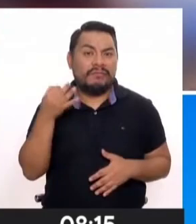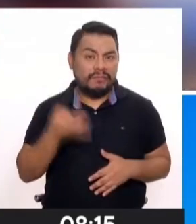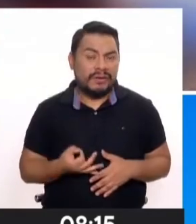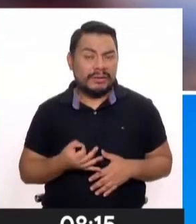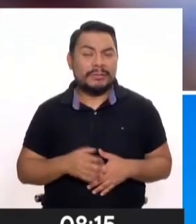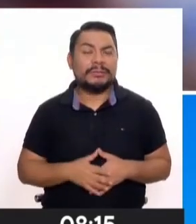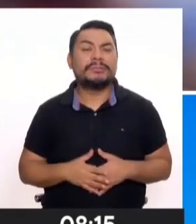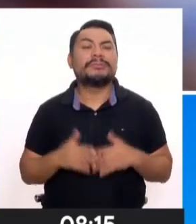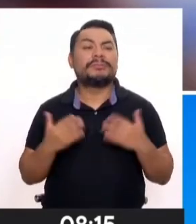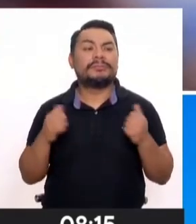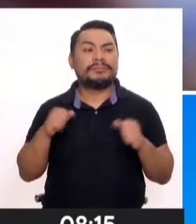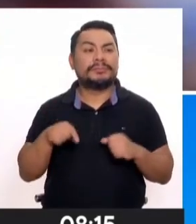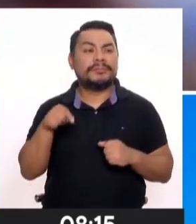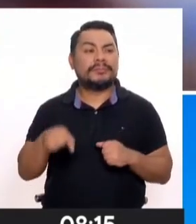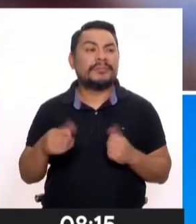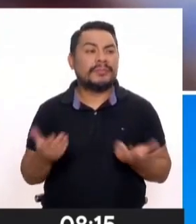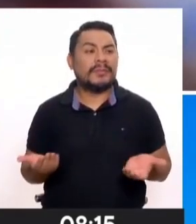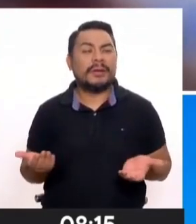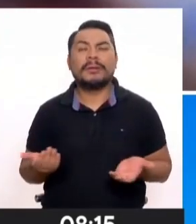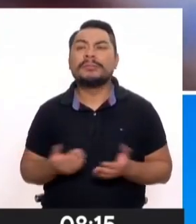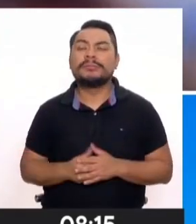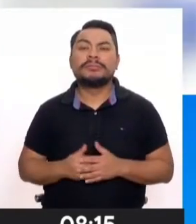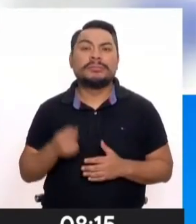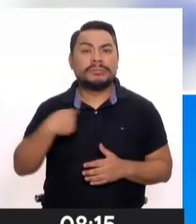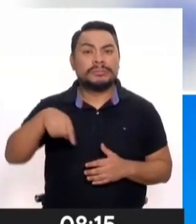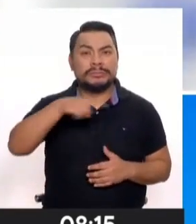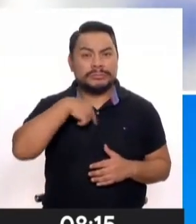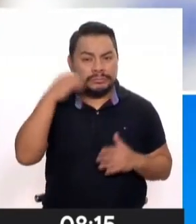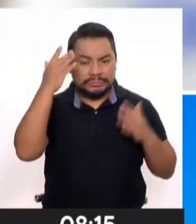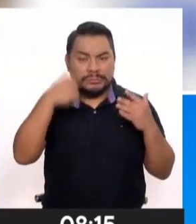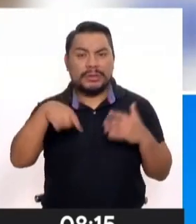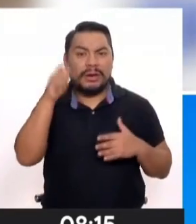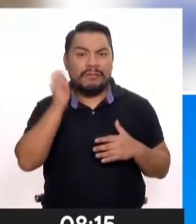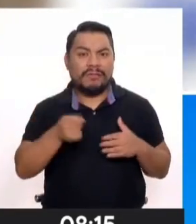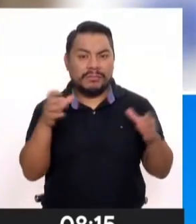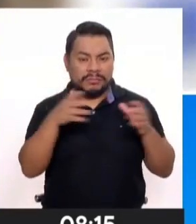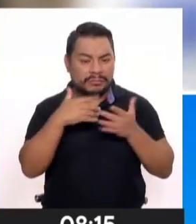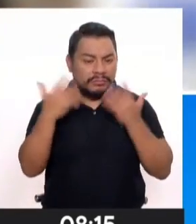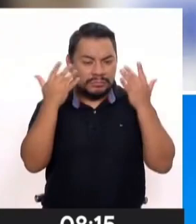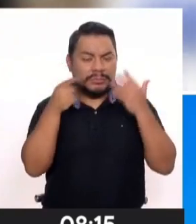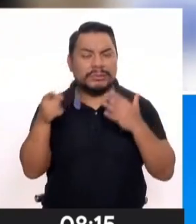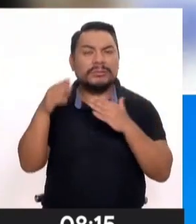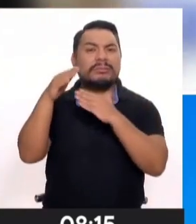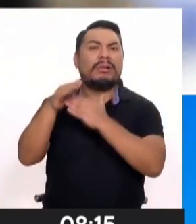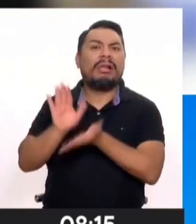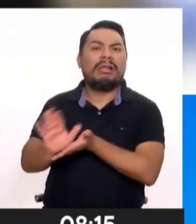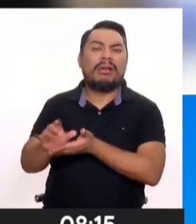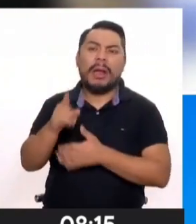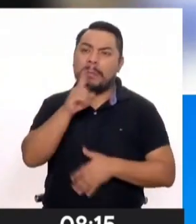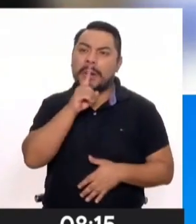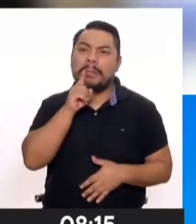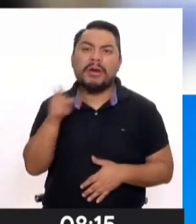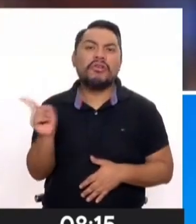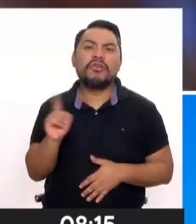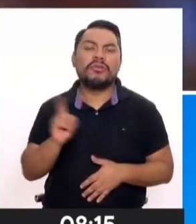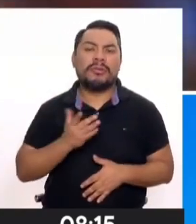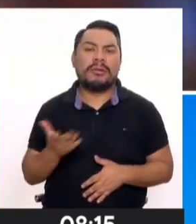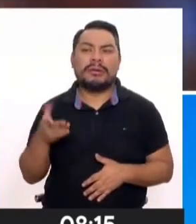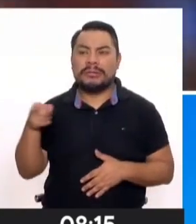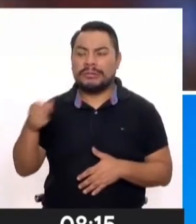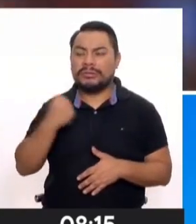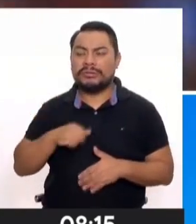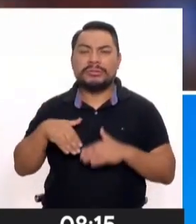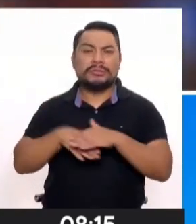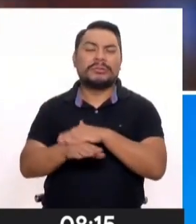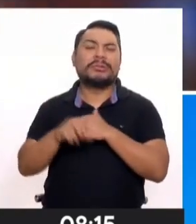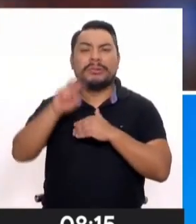Pero lo que aquí, al menos a nuestro modo de ver, lo clamoroso era esa discriminación que impedía que esos niños accedieran